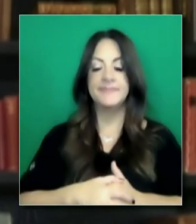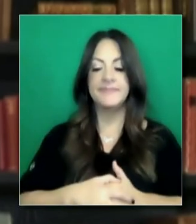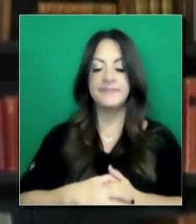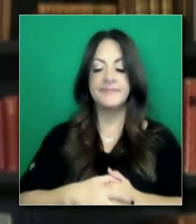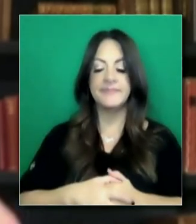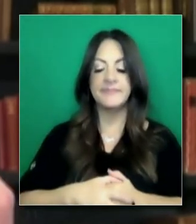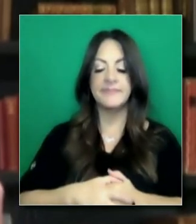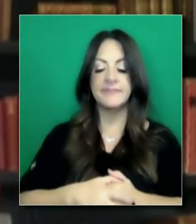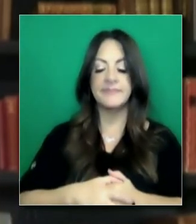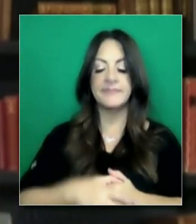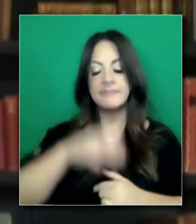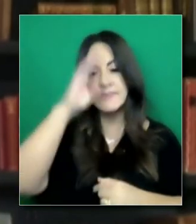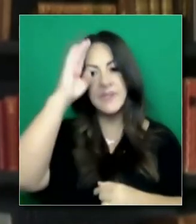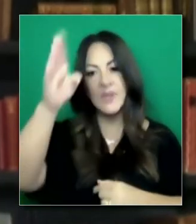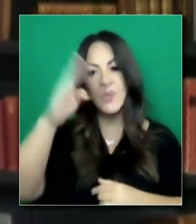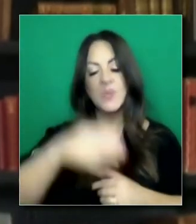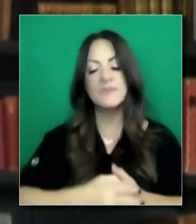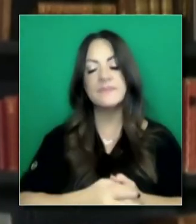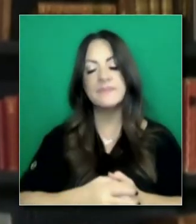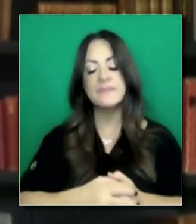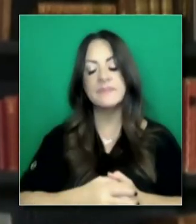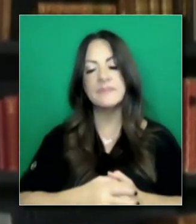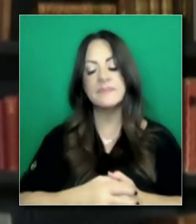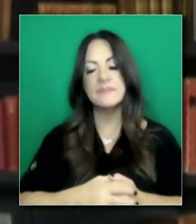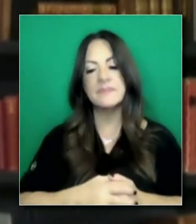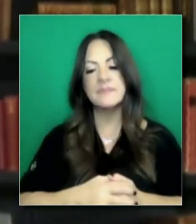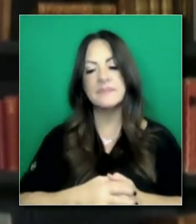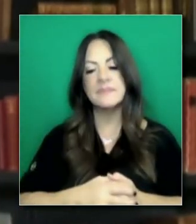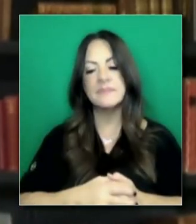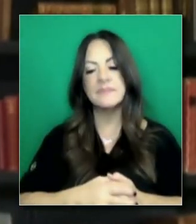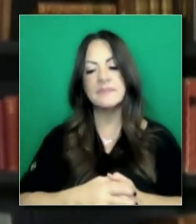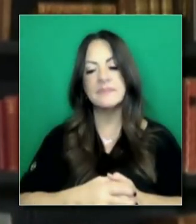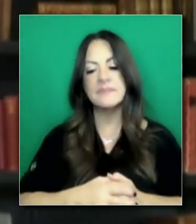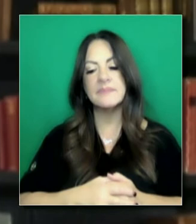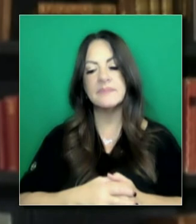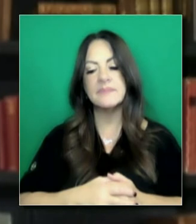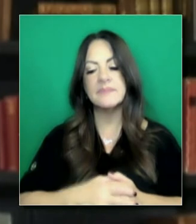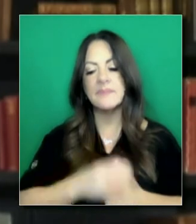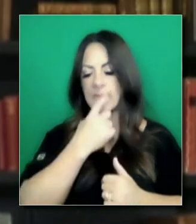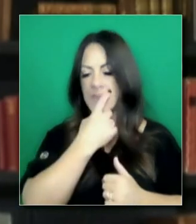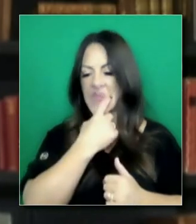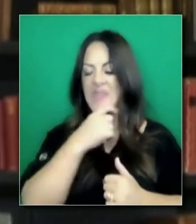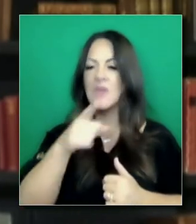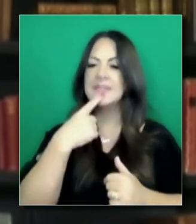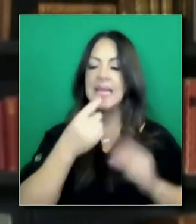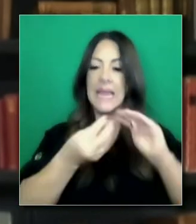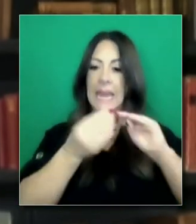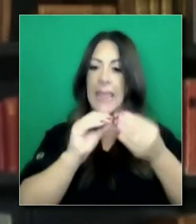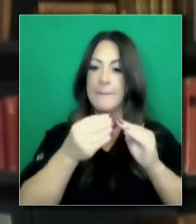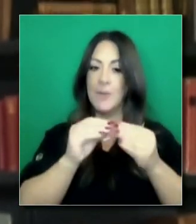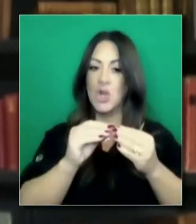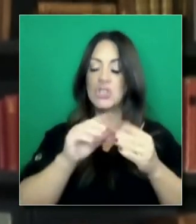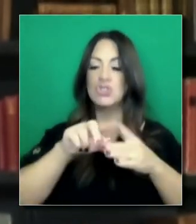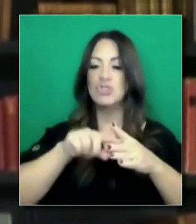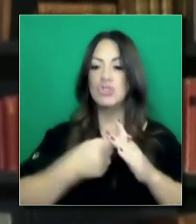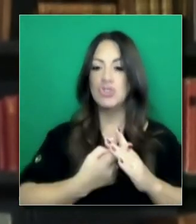Hola, gobernador Newsom. Me pregunto, cuando ve a esta